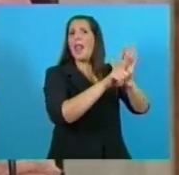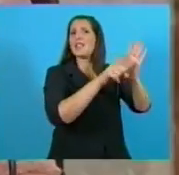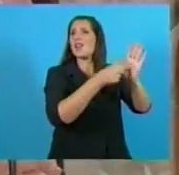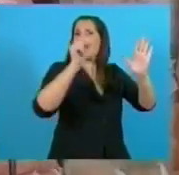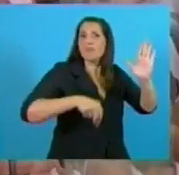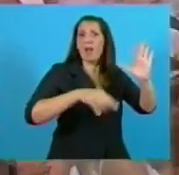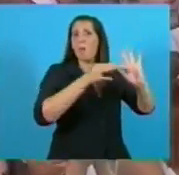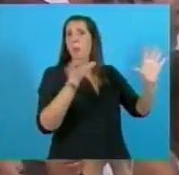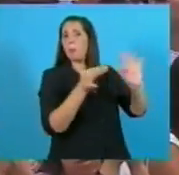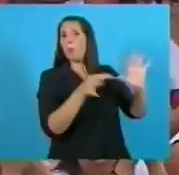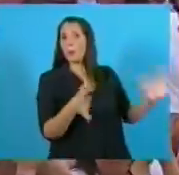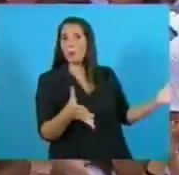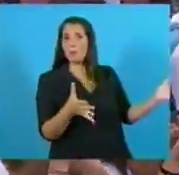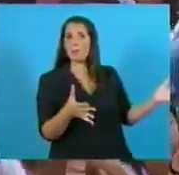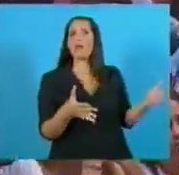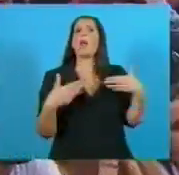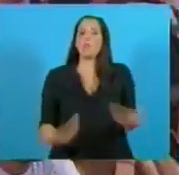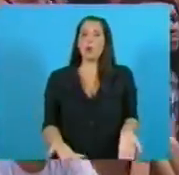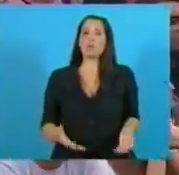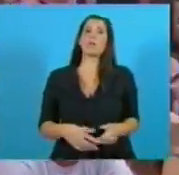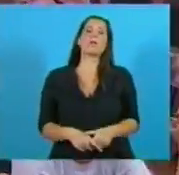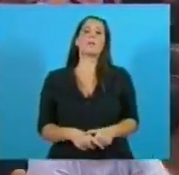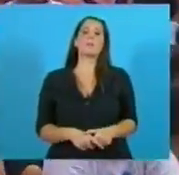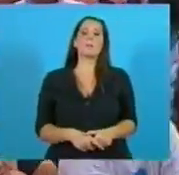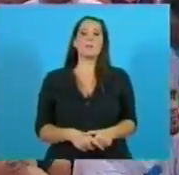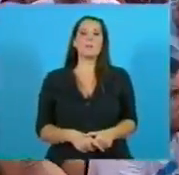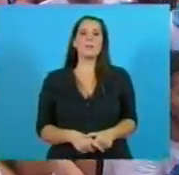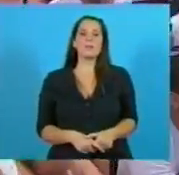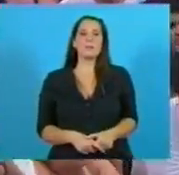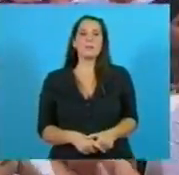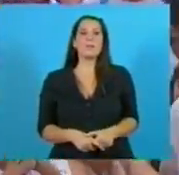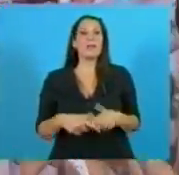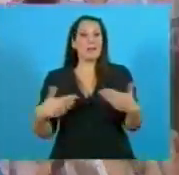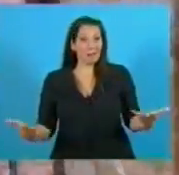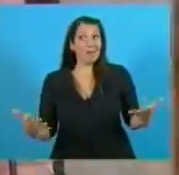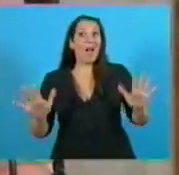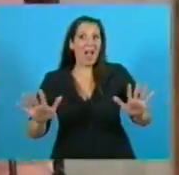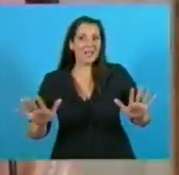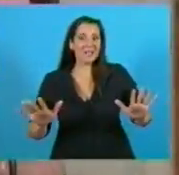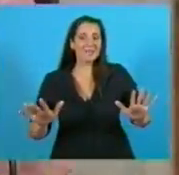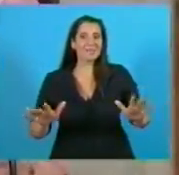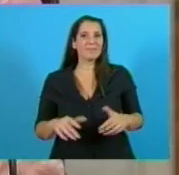y entonces sustituye